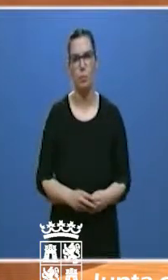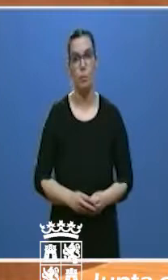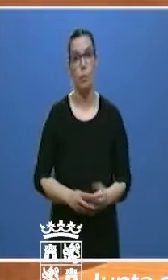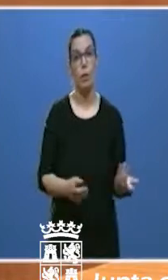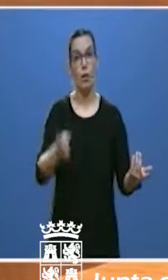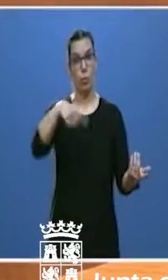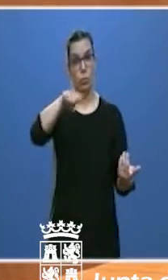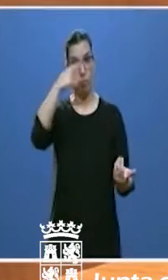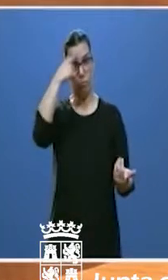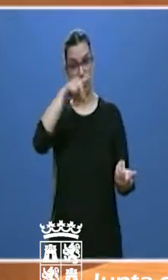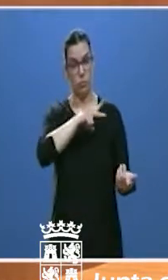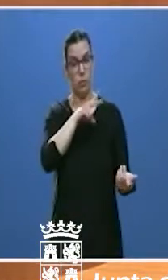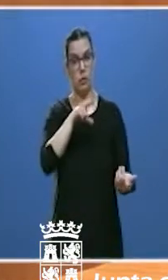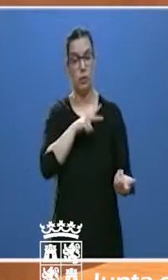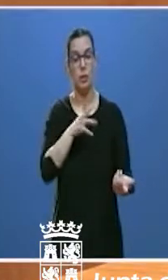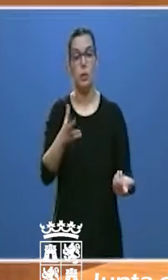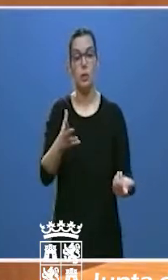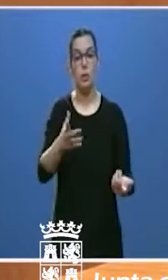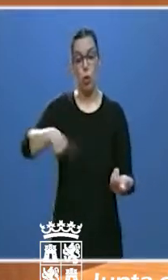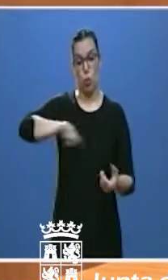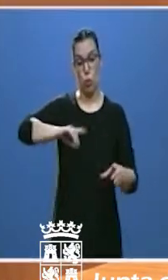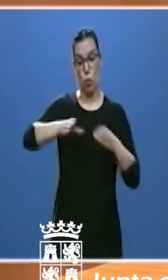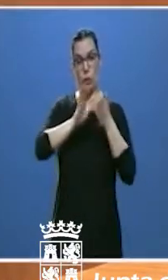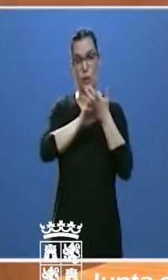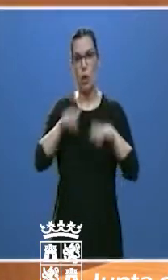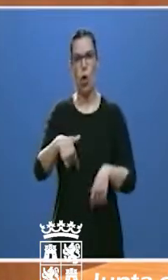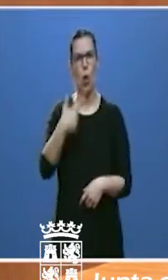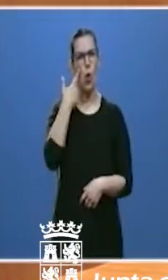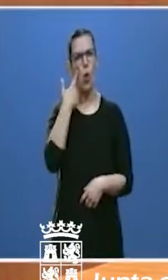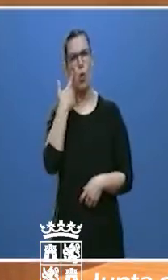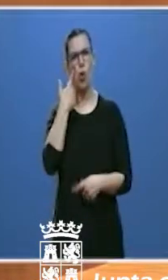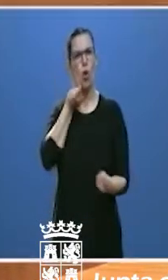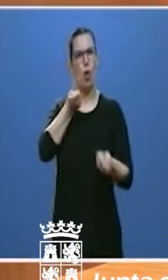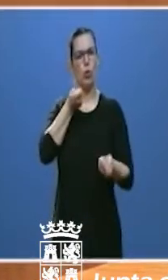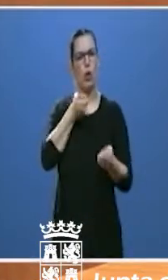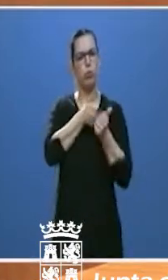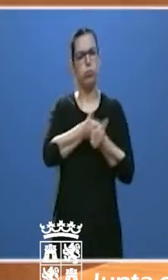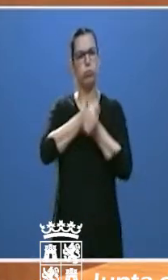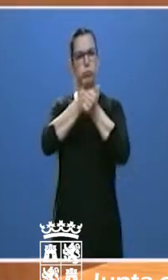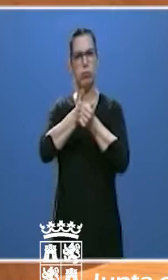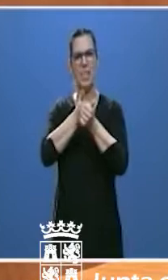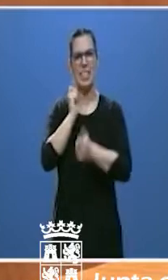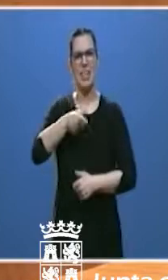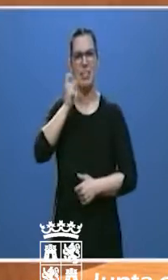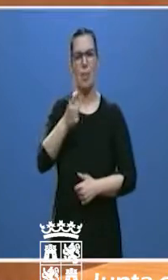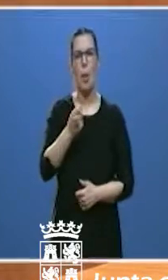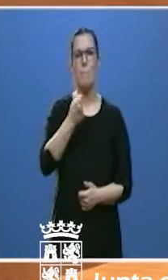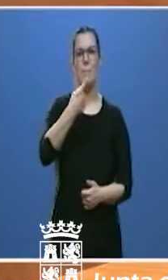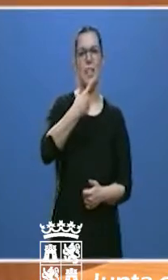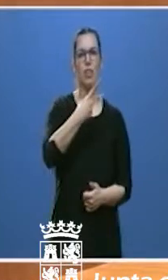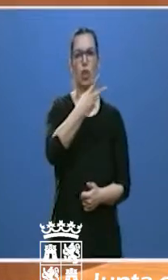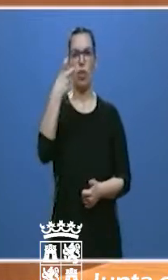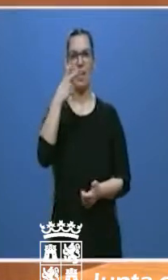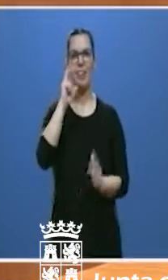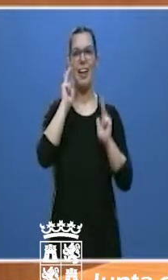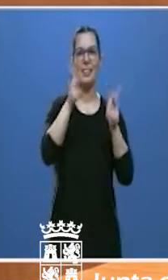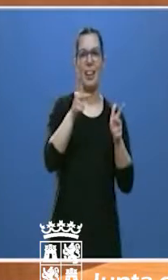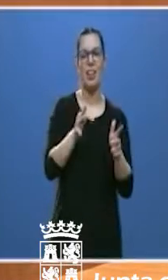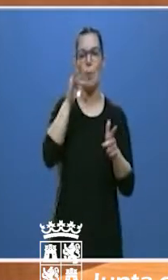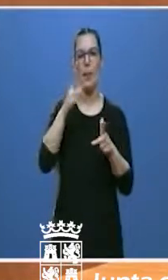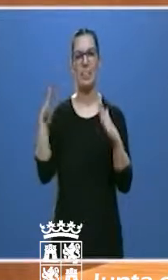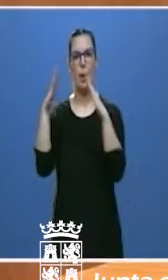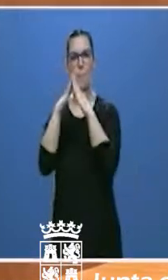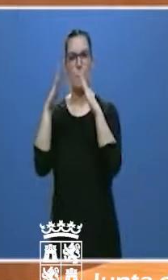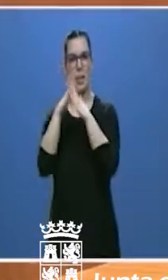desde la Junta, estamos monitorizando de manera constante 1.200 residencias y viviendas tuteladas.